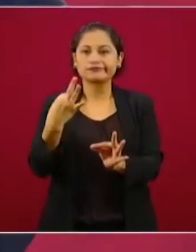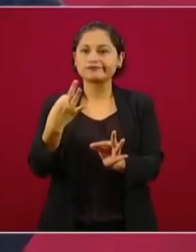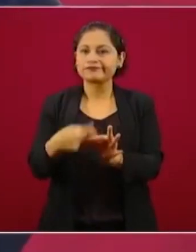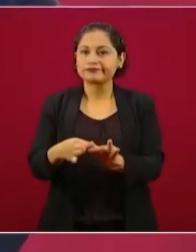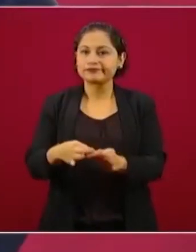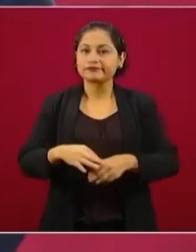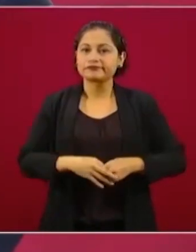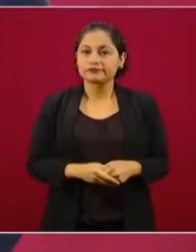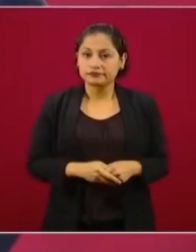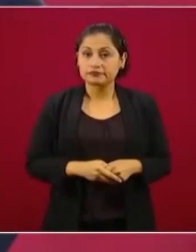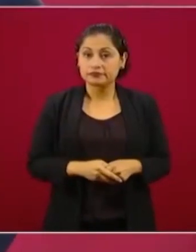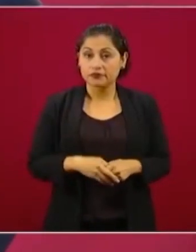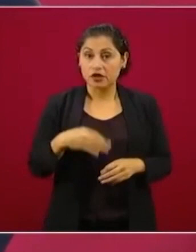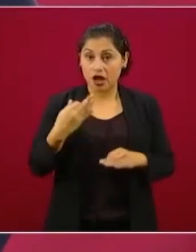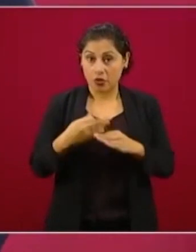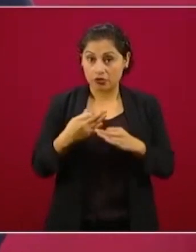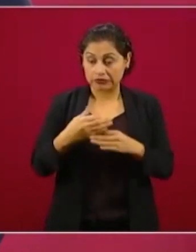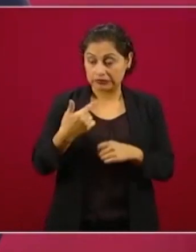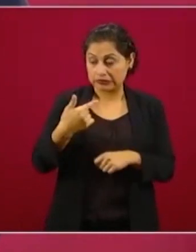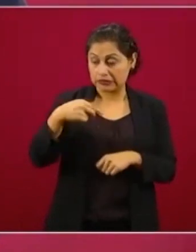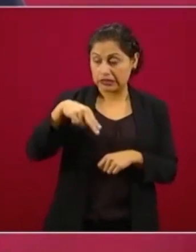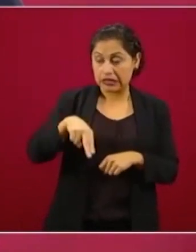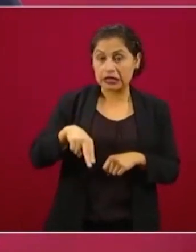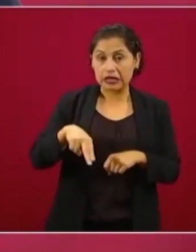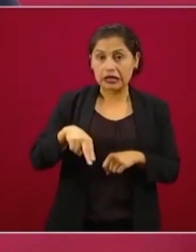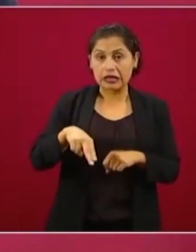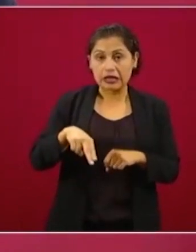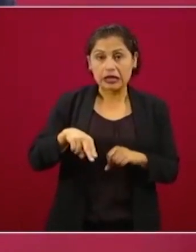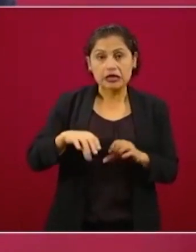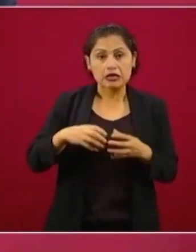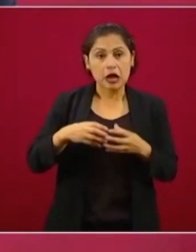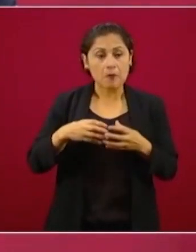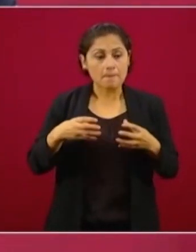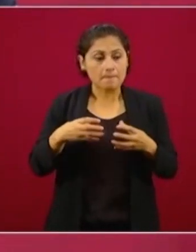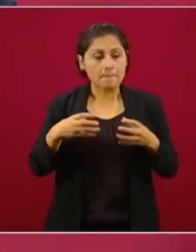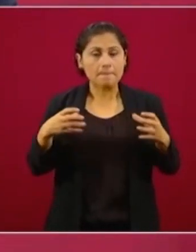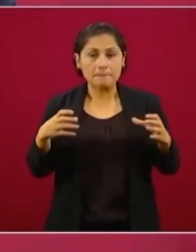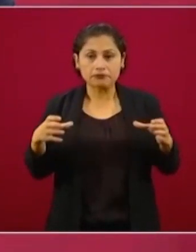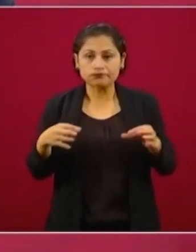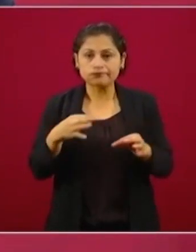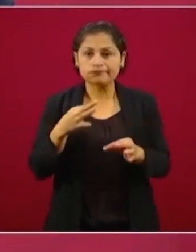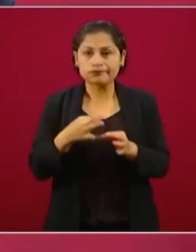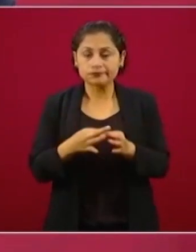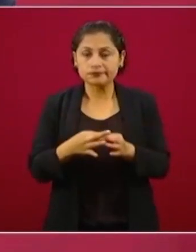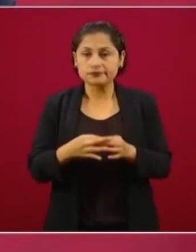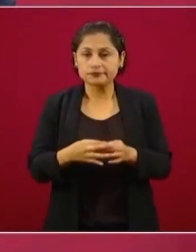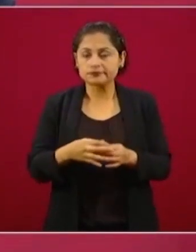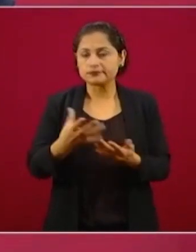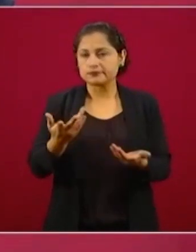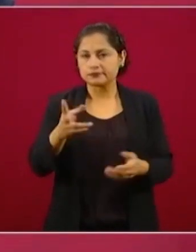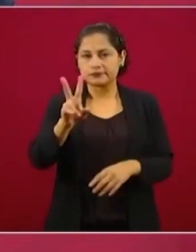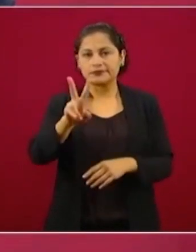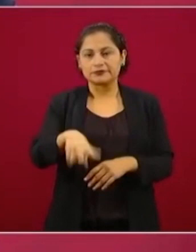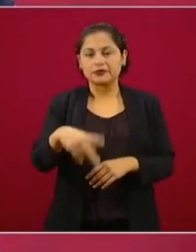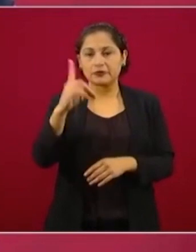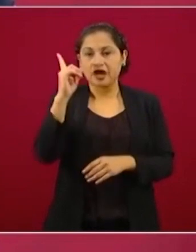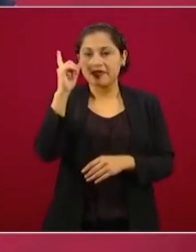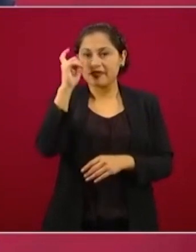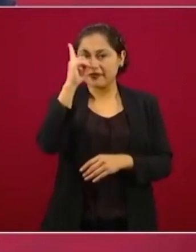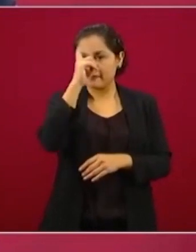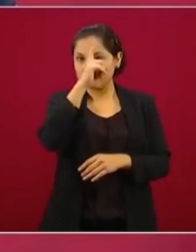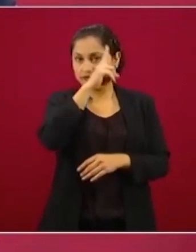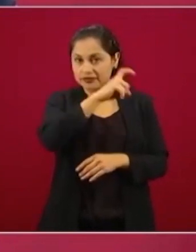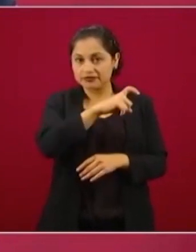aun cuando es muy difícil, ha sido